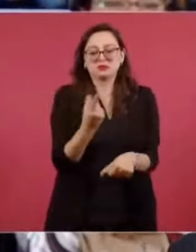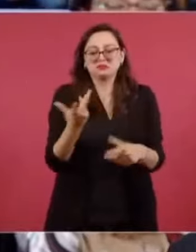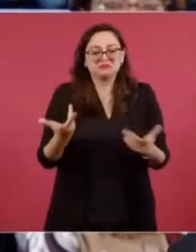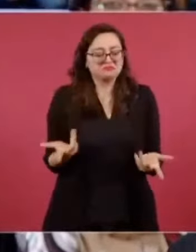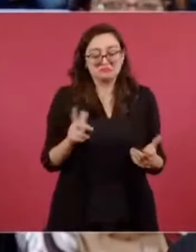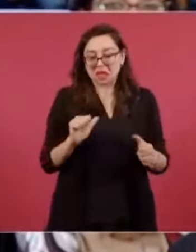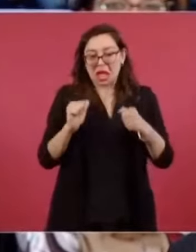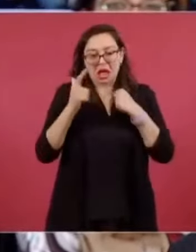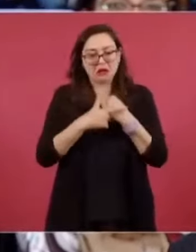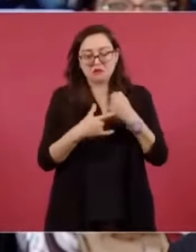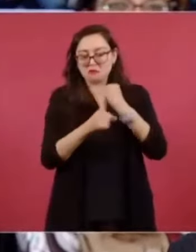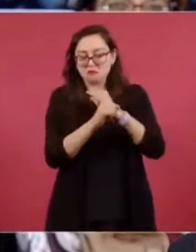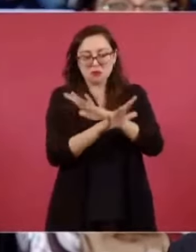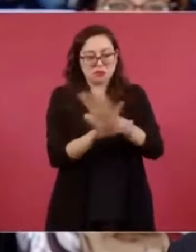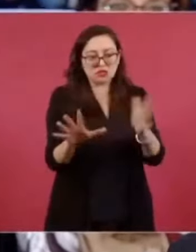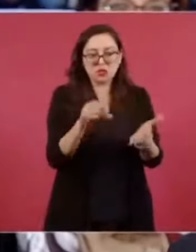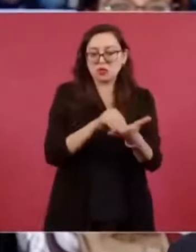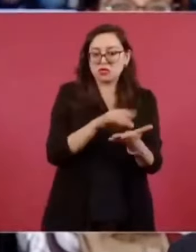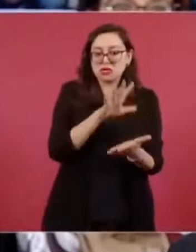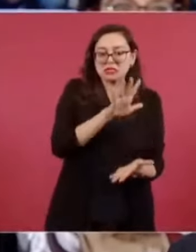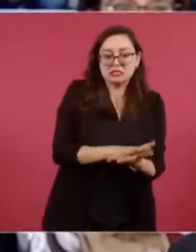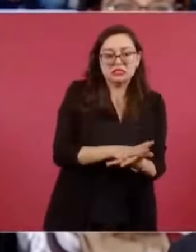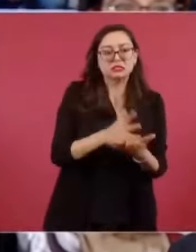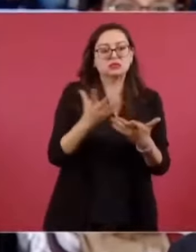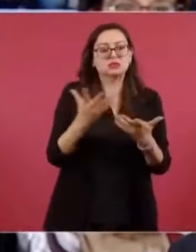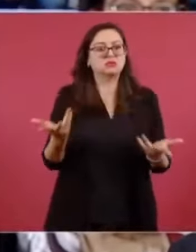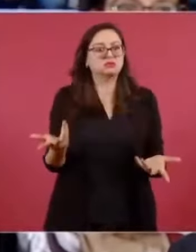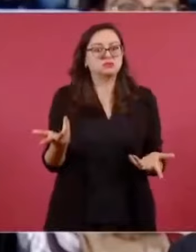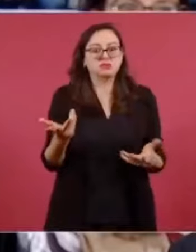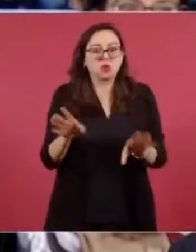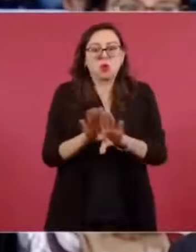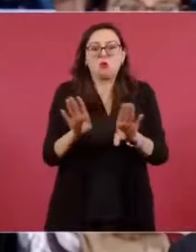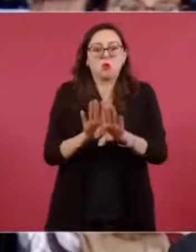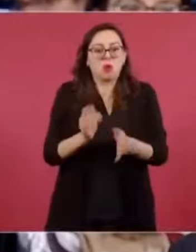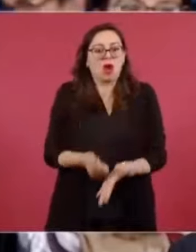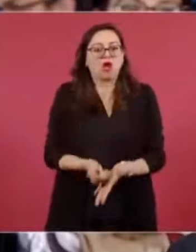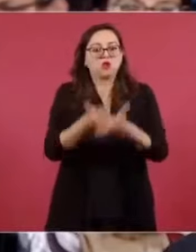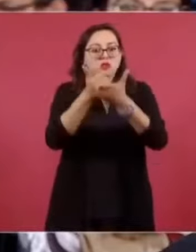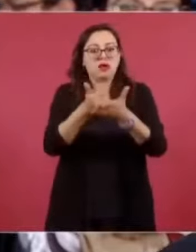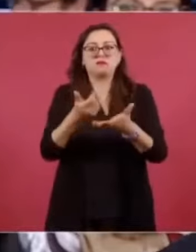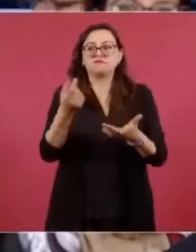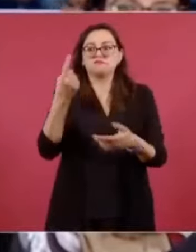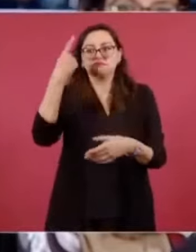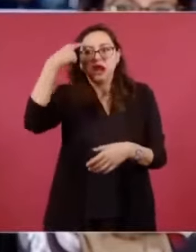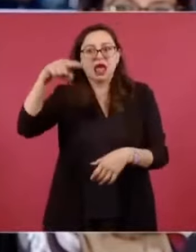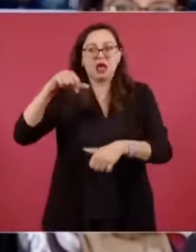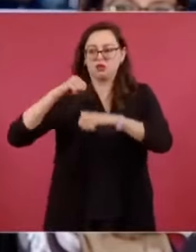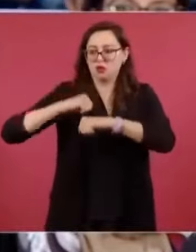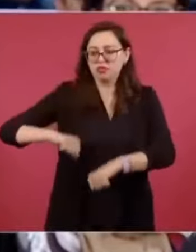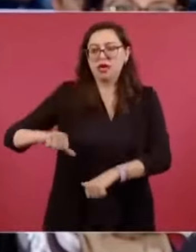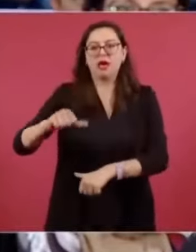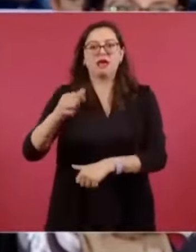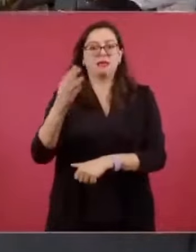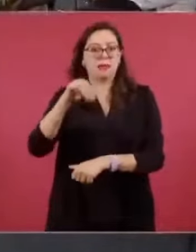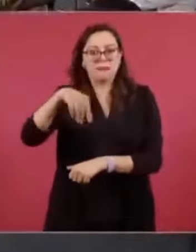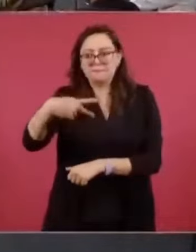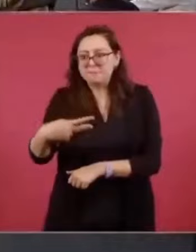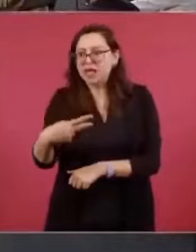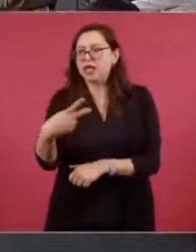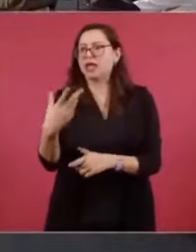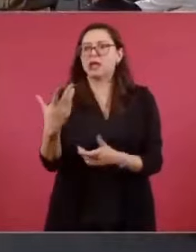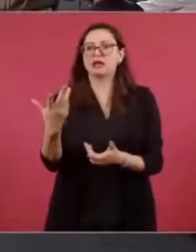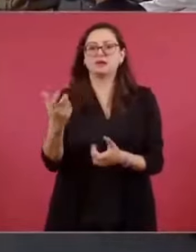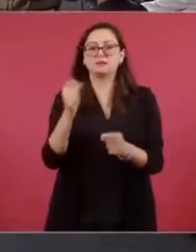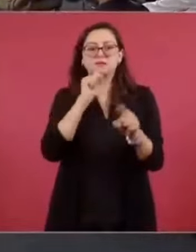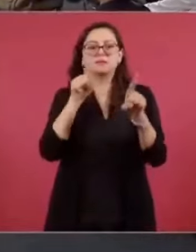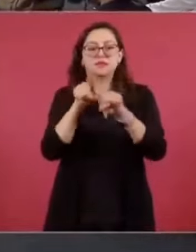que pudiera ayudar tanto a las fiscalías como a los mismos colectivos de búsqueda? Y si me pudiera compartir, por favor,